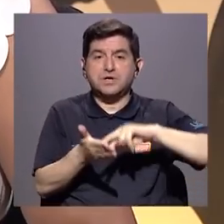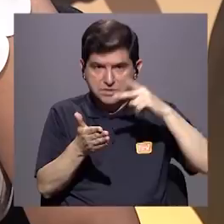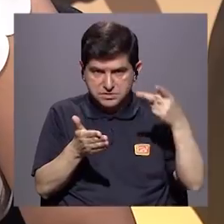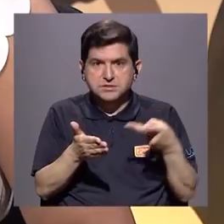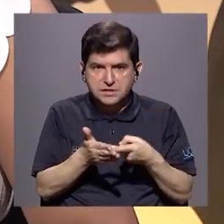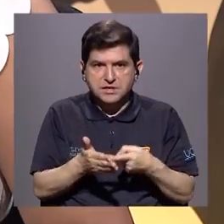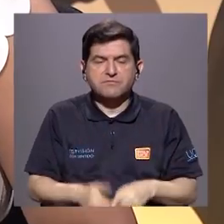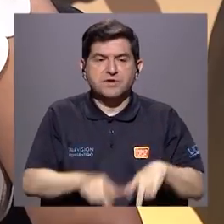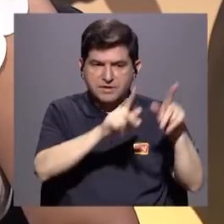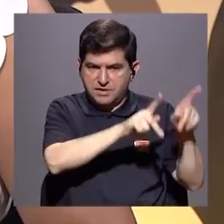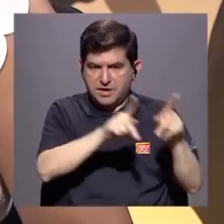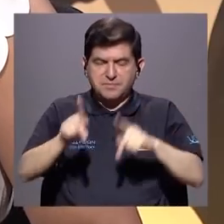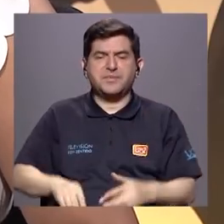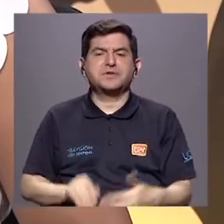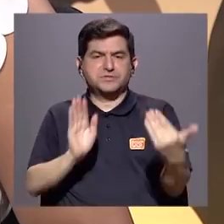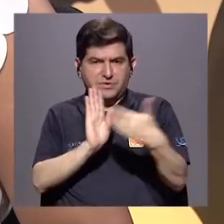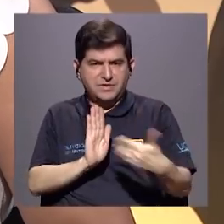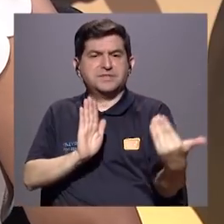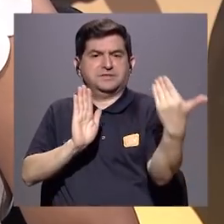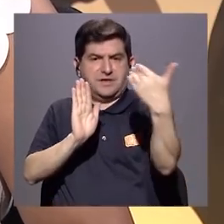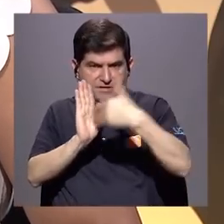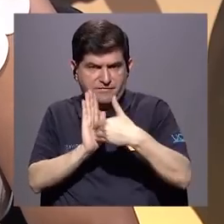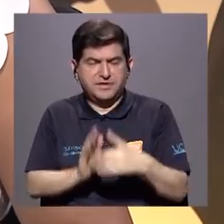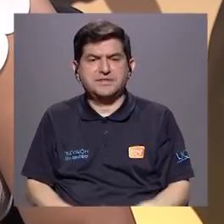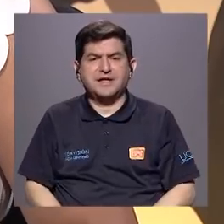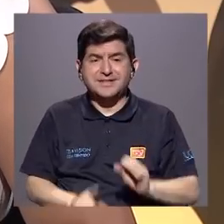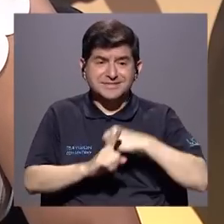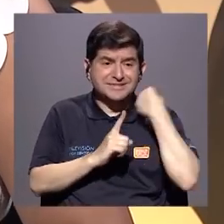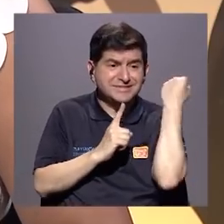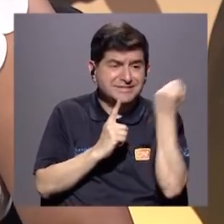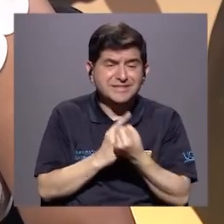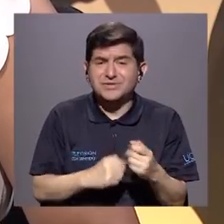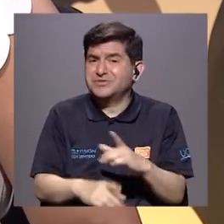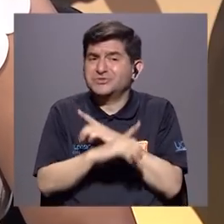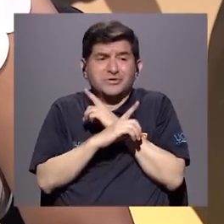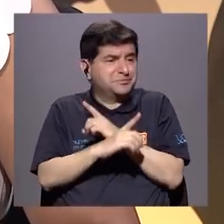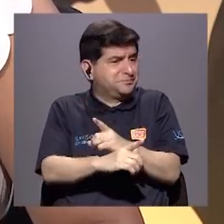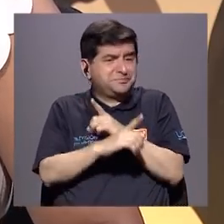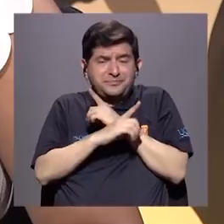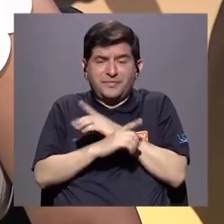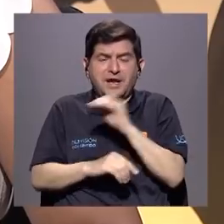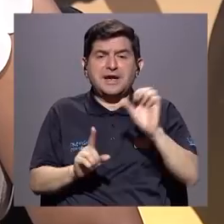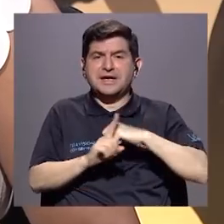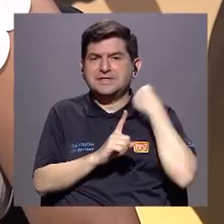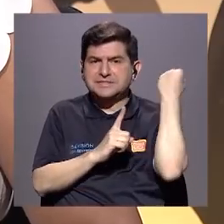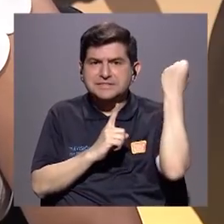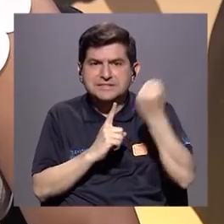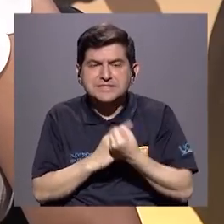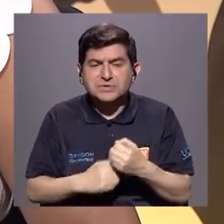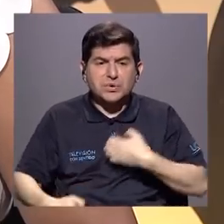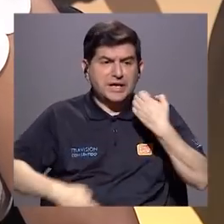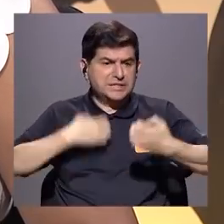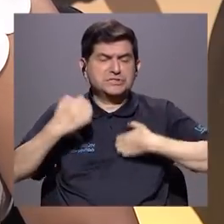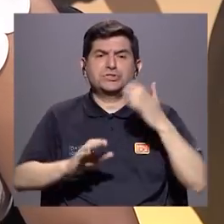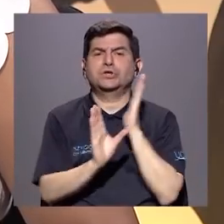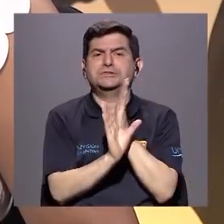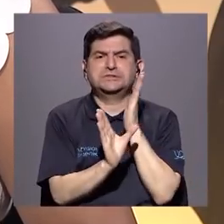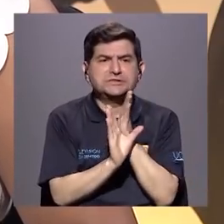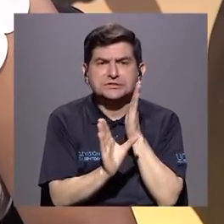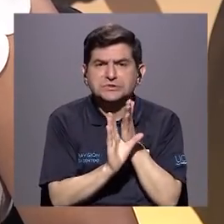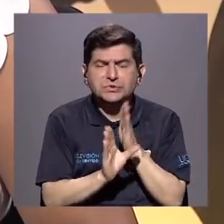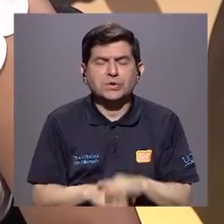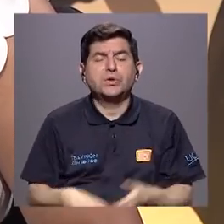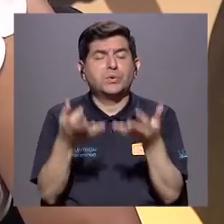Que esto lleva a la persona que lo sufre o a las personas que lo sufren a una situación de indefensión y de situación emocional y psicológica